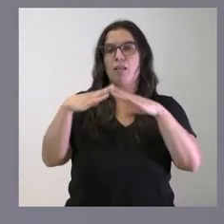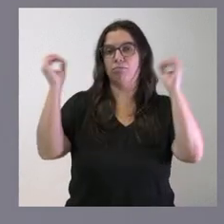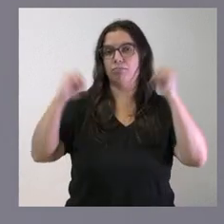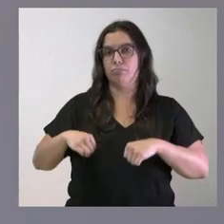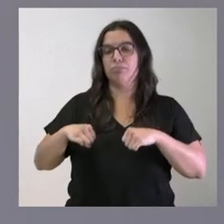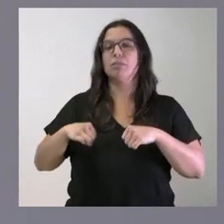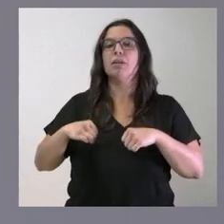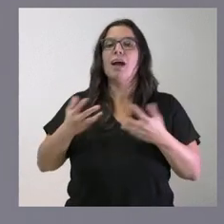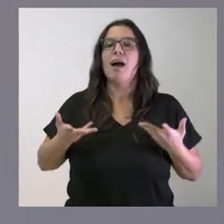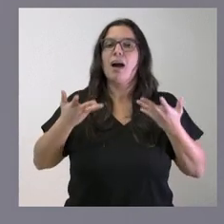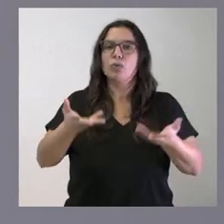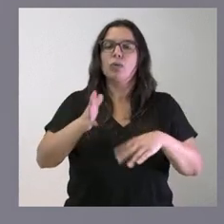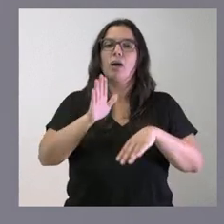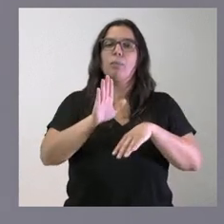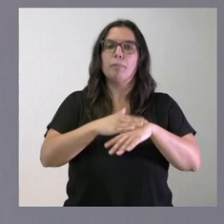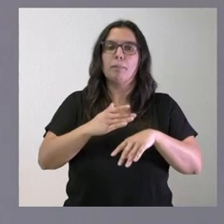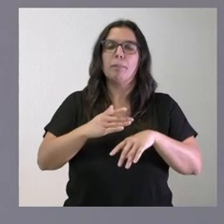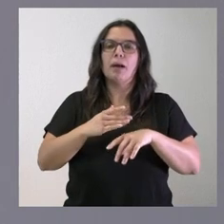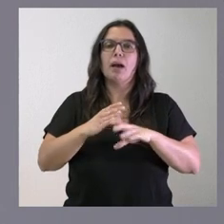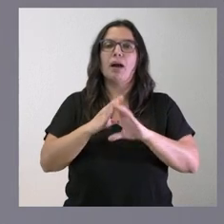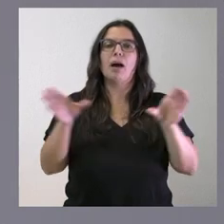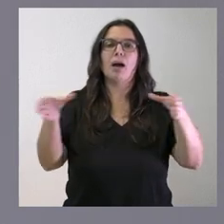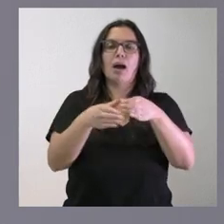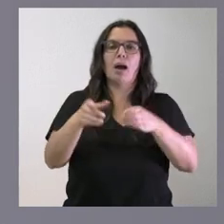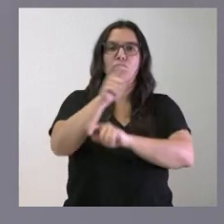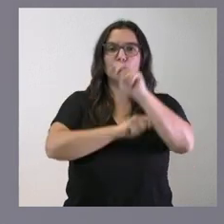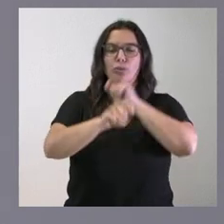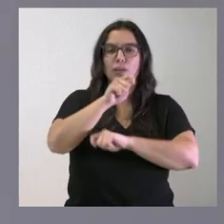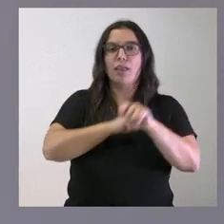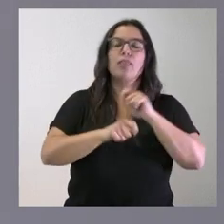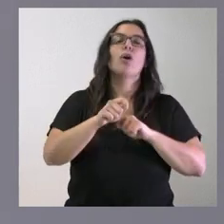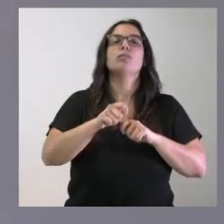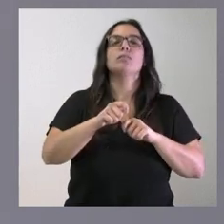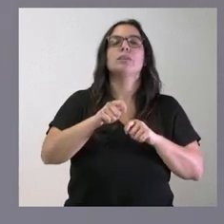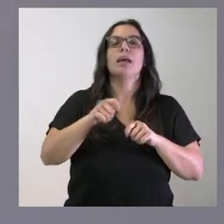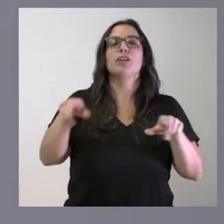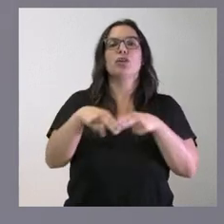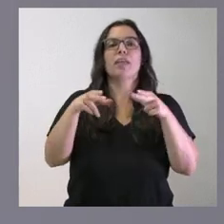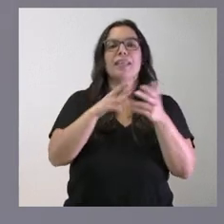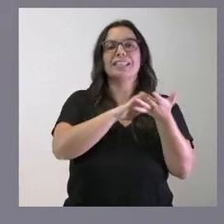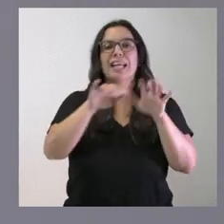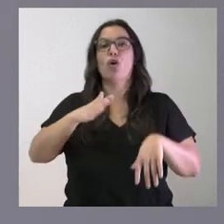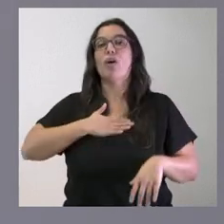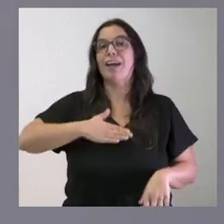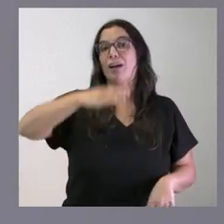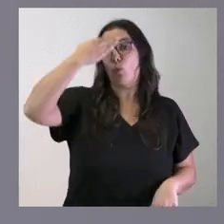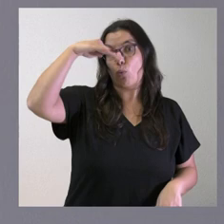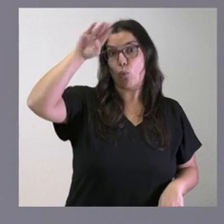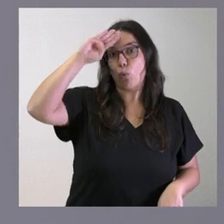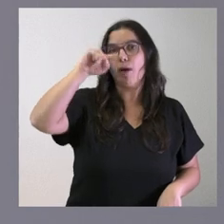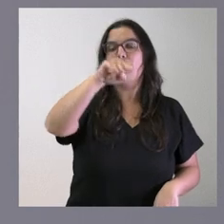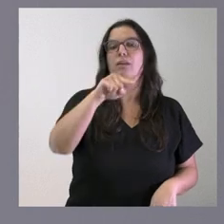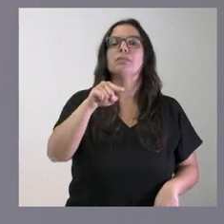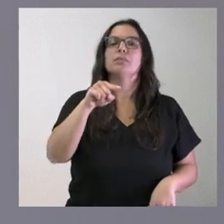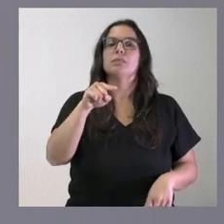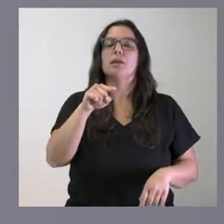una ayuda a la agrupación de sociedades castellanas y leonesas en Cuba por un importe de 15.000 euros que se dirige a